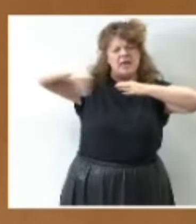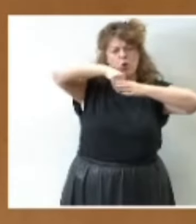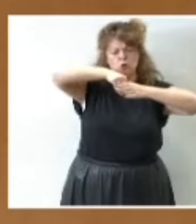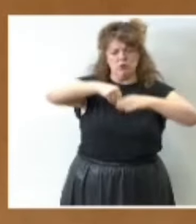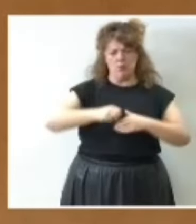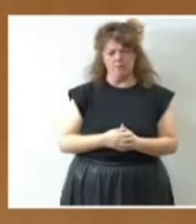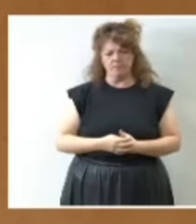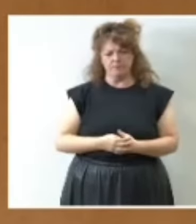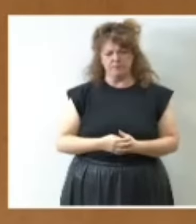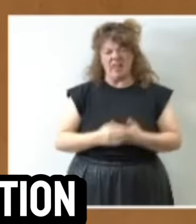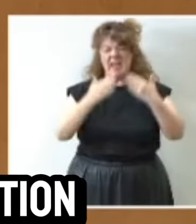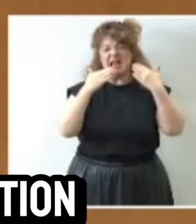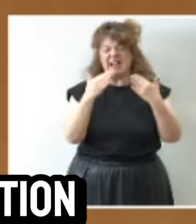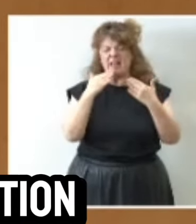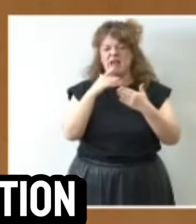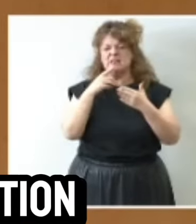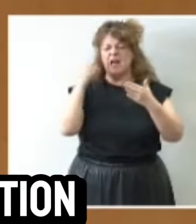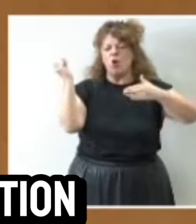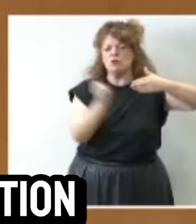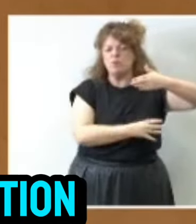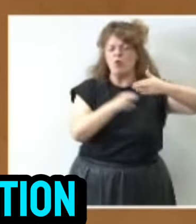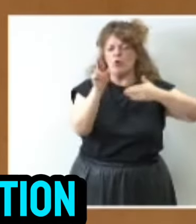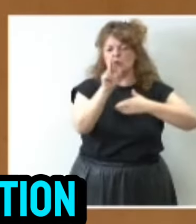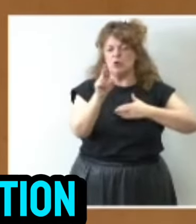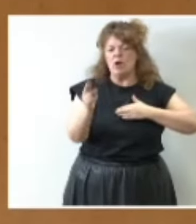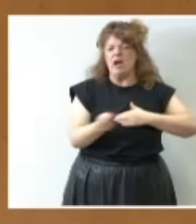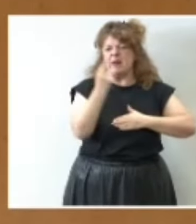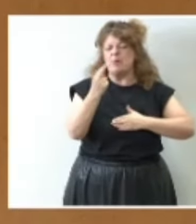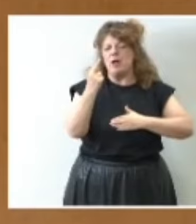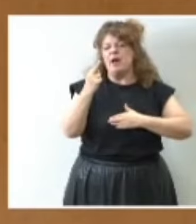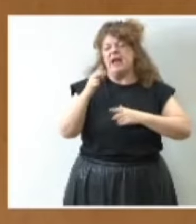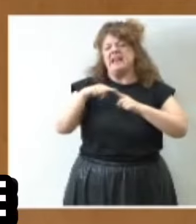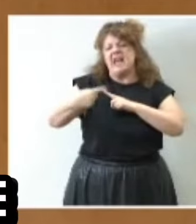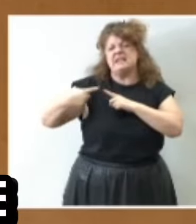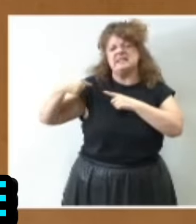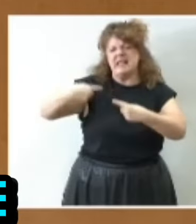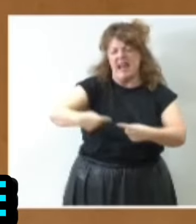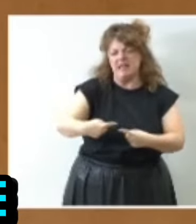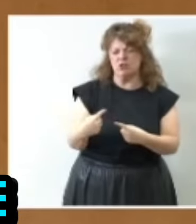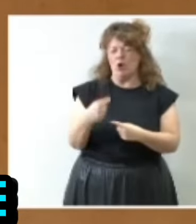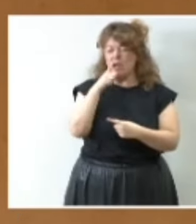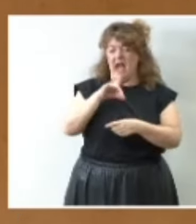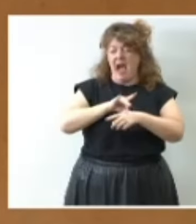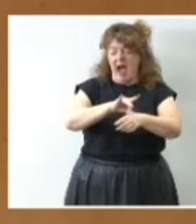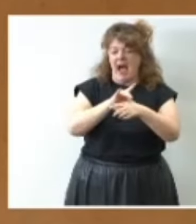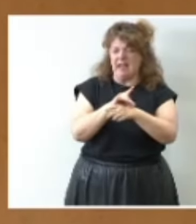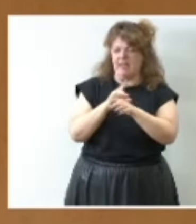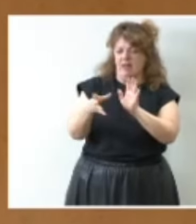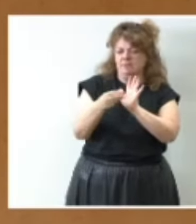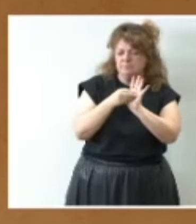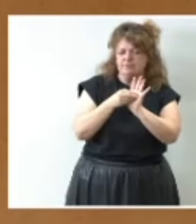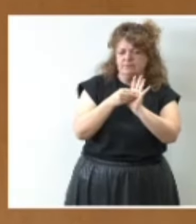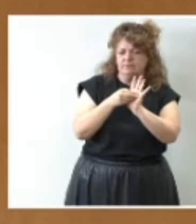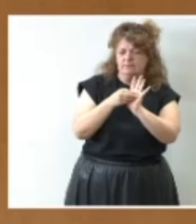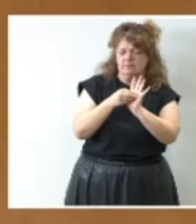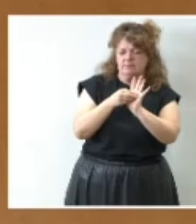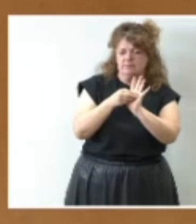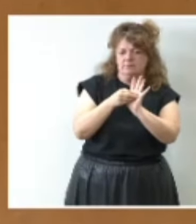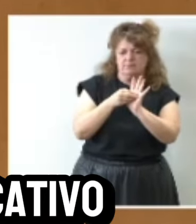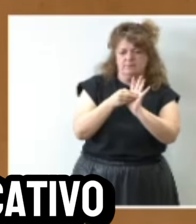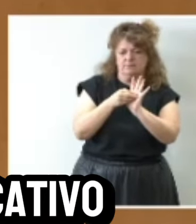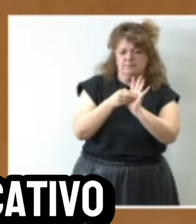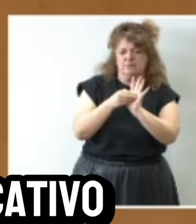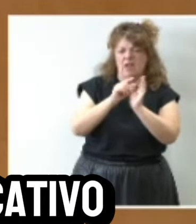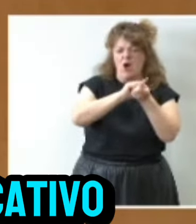gracias a los fondos de recuperación Next Generation esta agenda ha podido acompañarse de las inversiones necesarias para